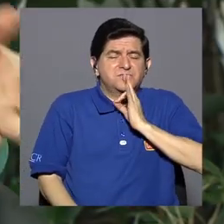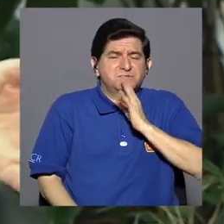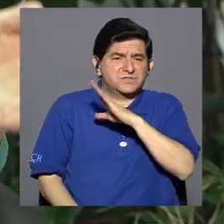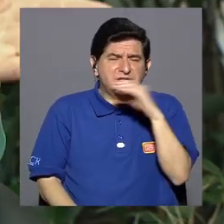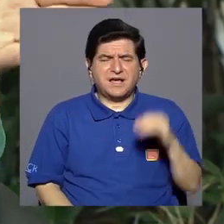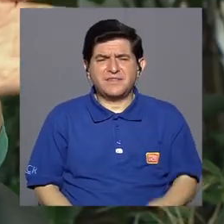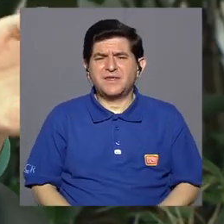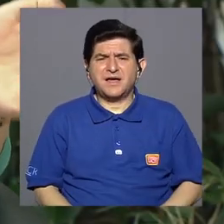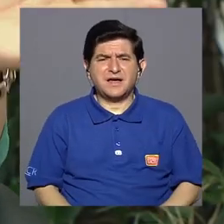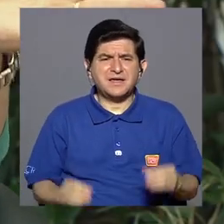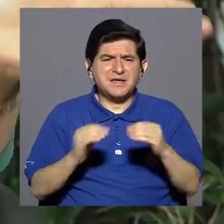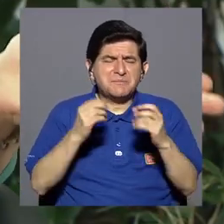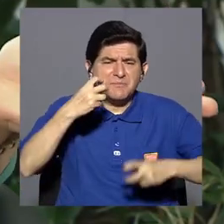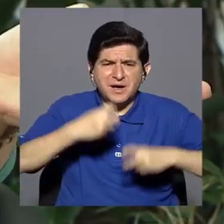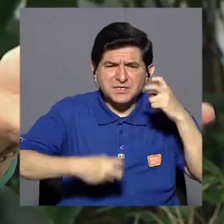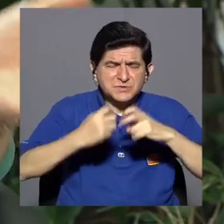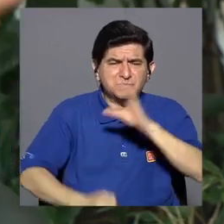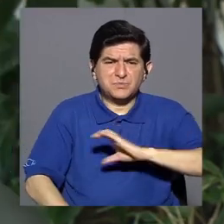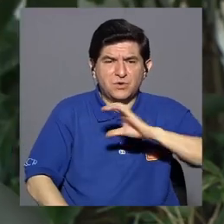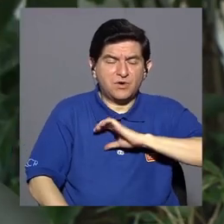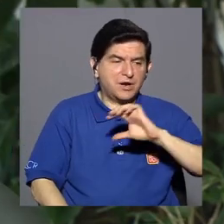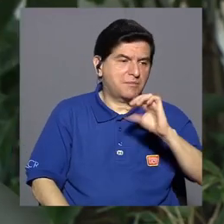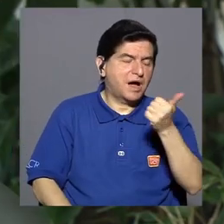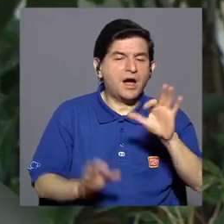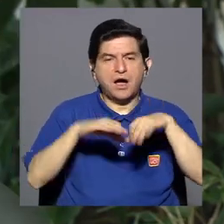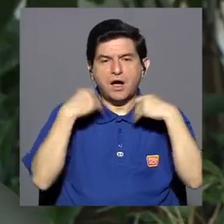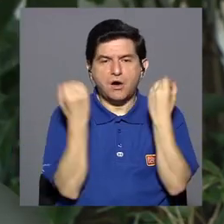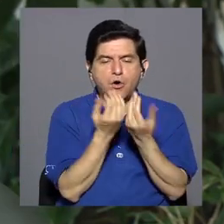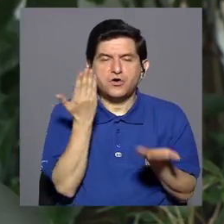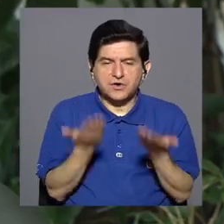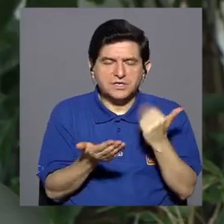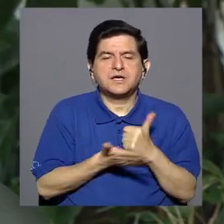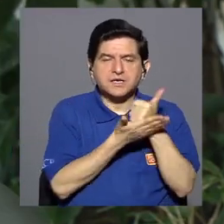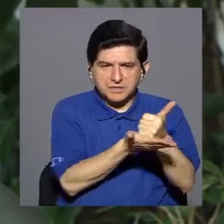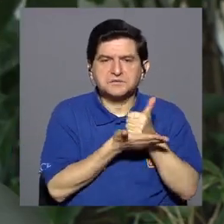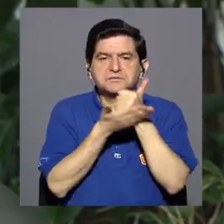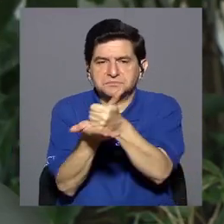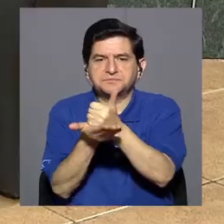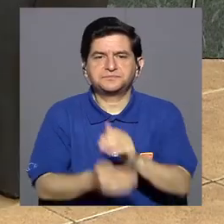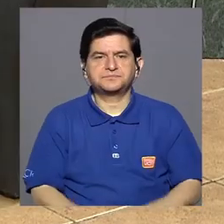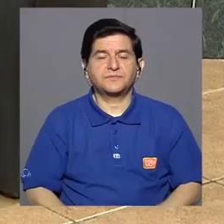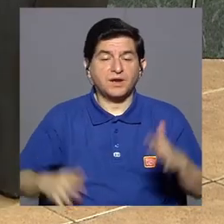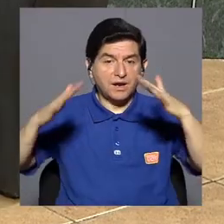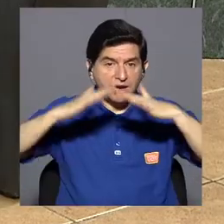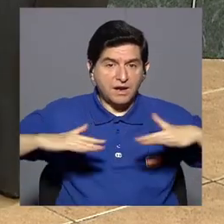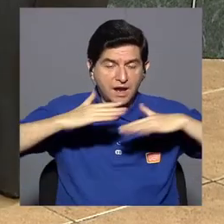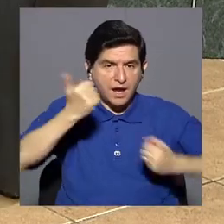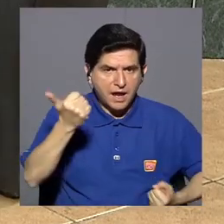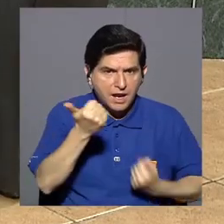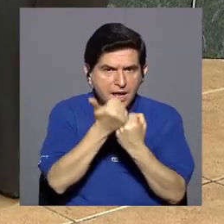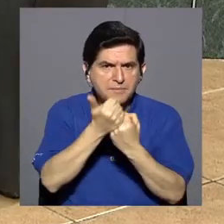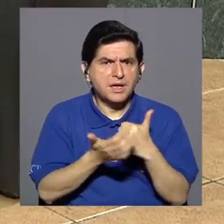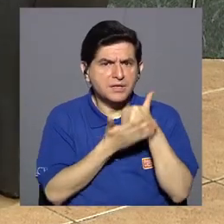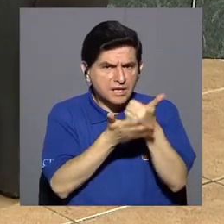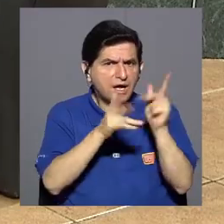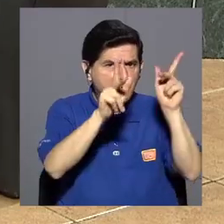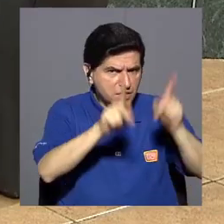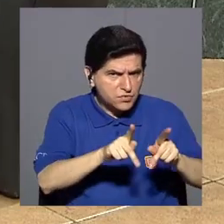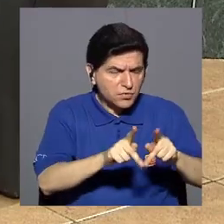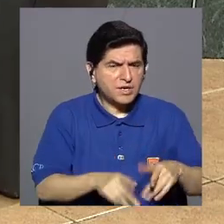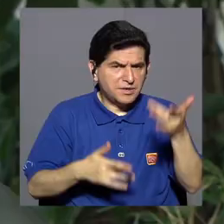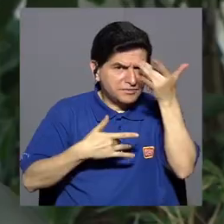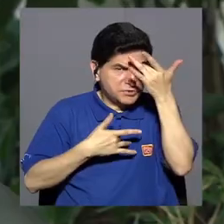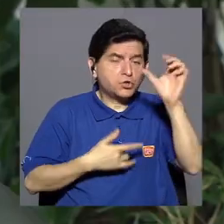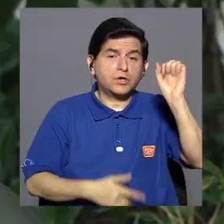y con más trastorno del comportamiento que en otras familias más colaboradoras. ¿El ambiente apoyador ayuda mucho al